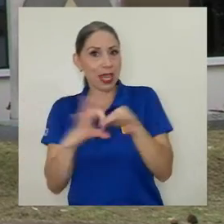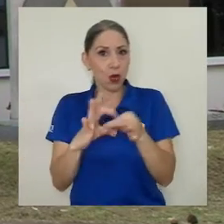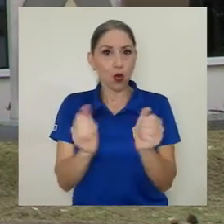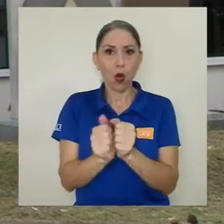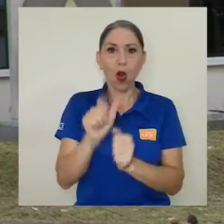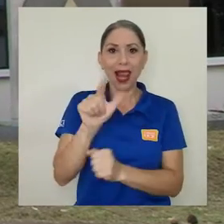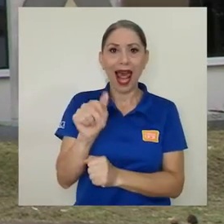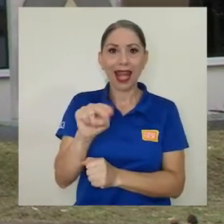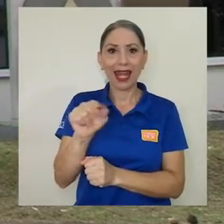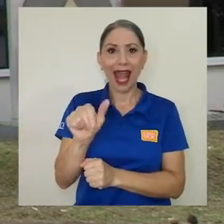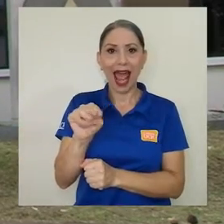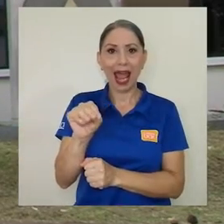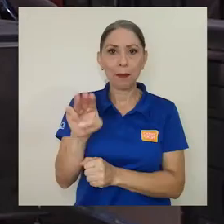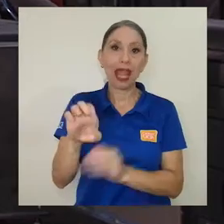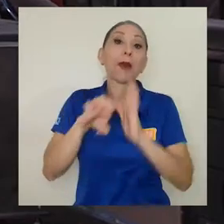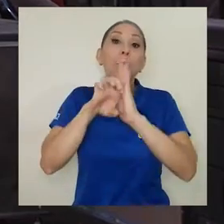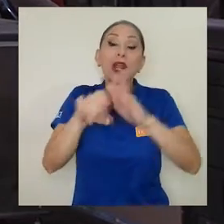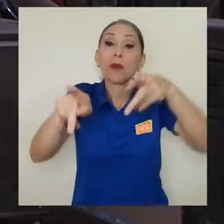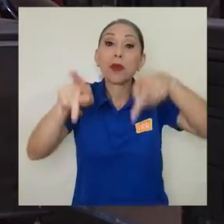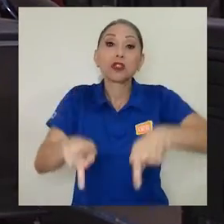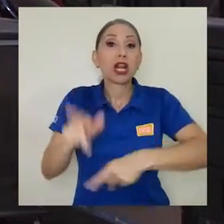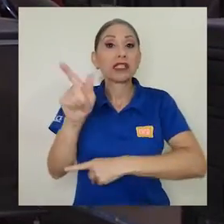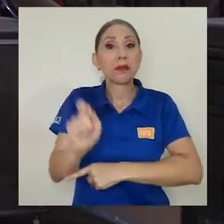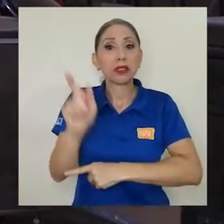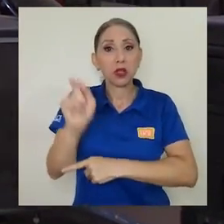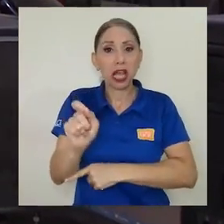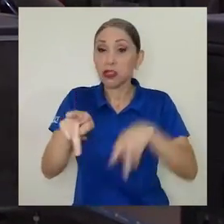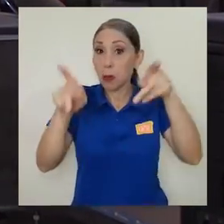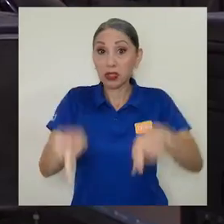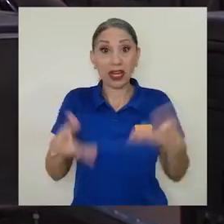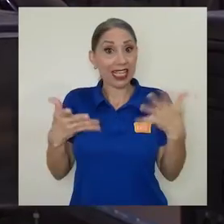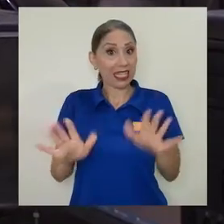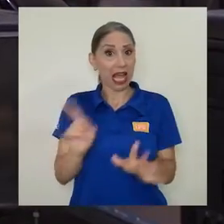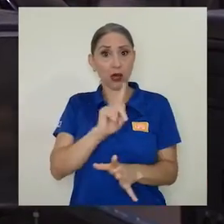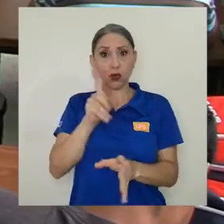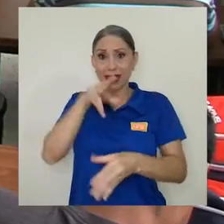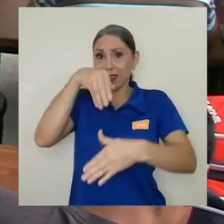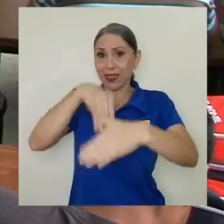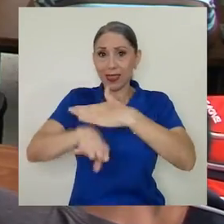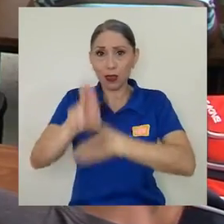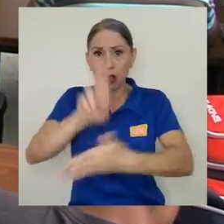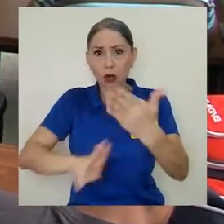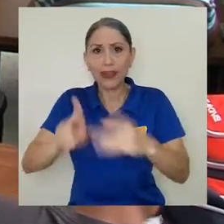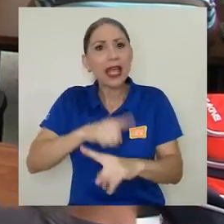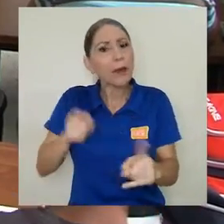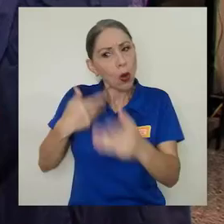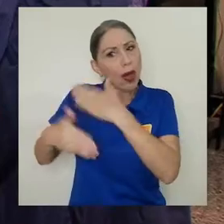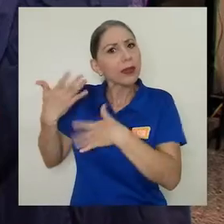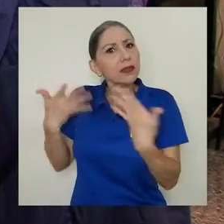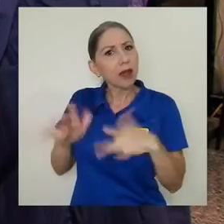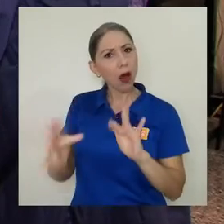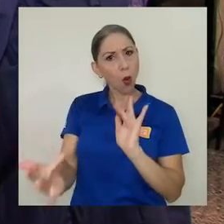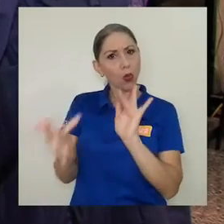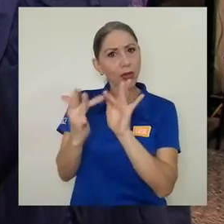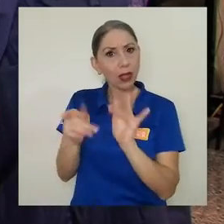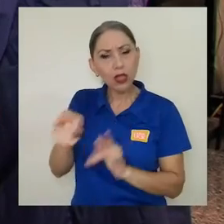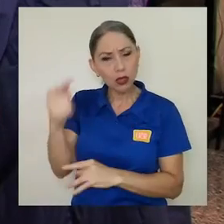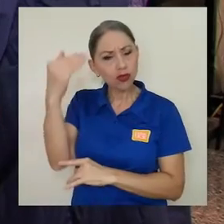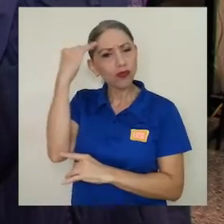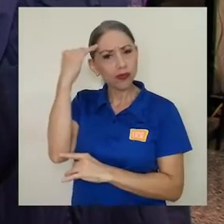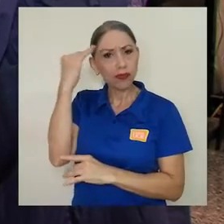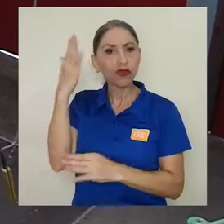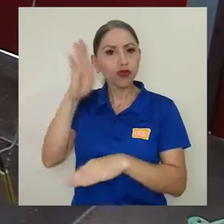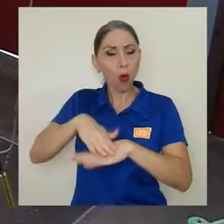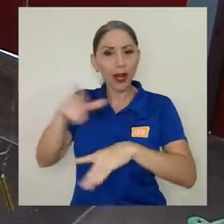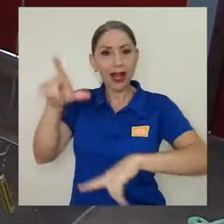personas incluso pensionadas o personas que ya no están dentro de la universidad, pero que han tenido algún contacto y tienen un criterio sobre el